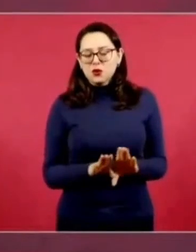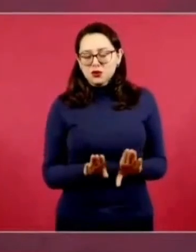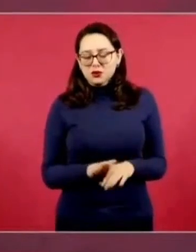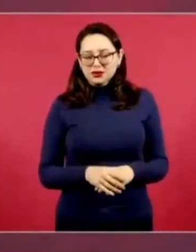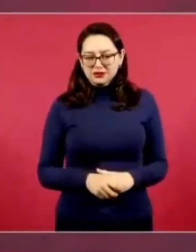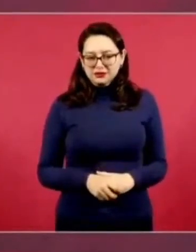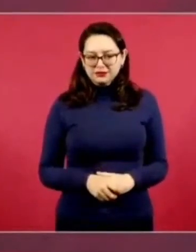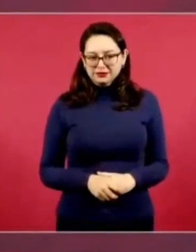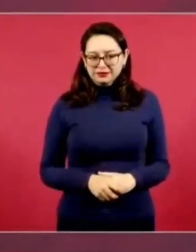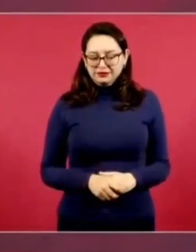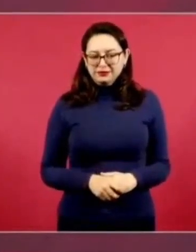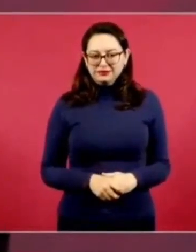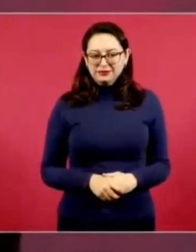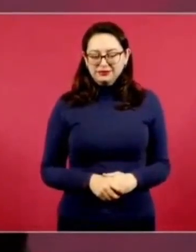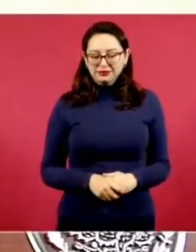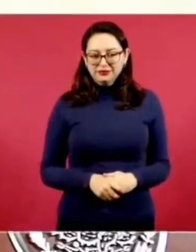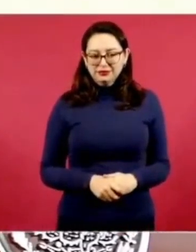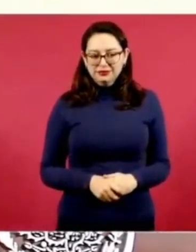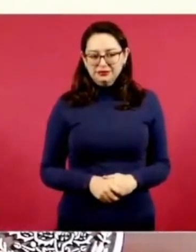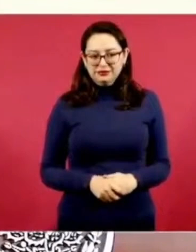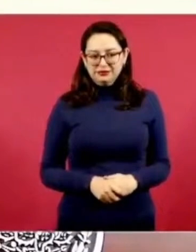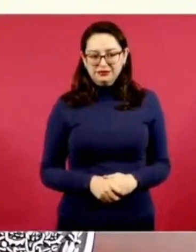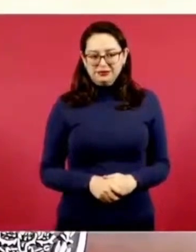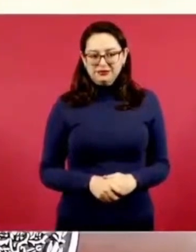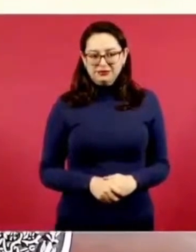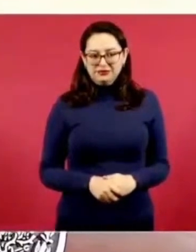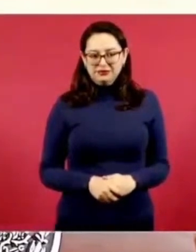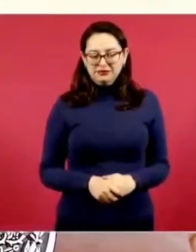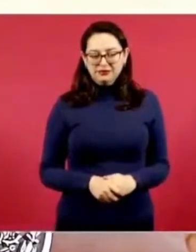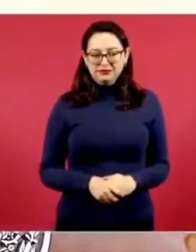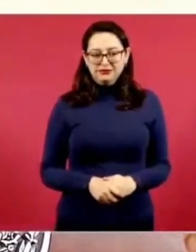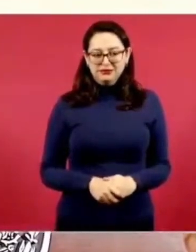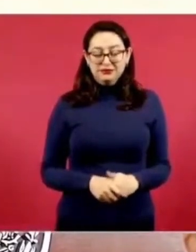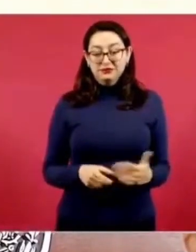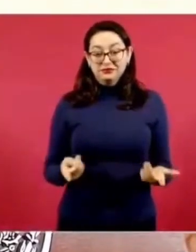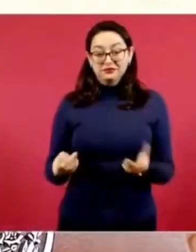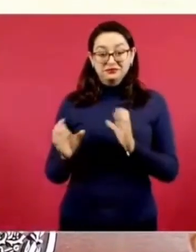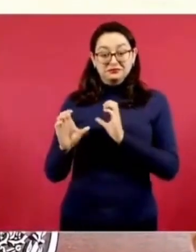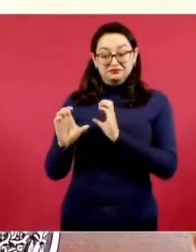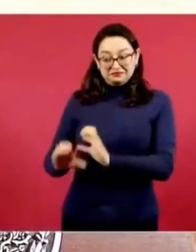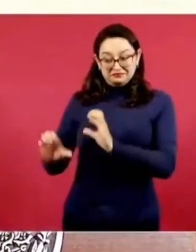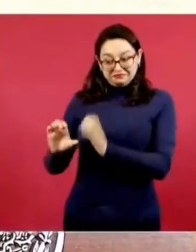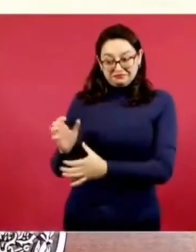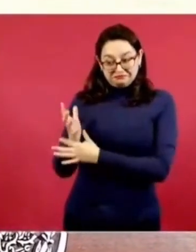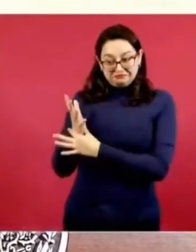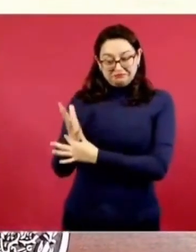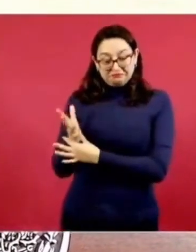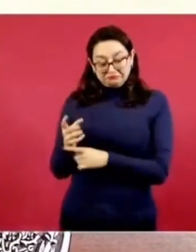Ahora sí que, como diría mi paisano, Chico Che, ¿quién pompo?